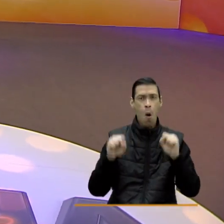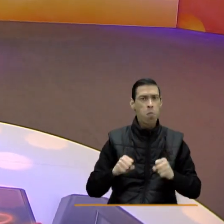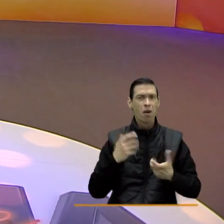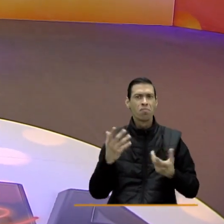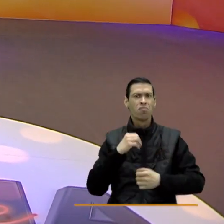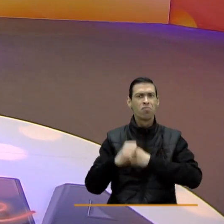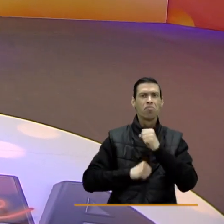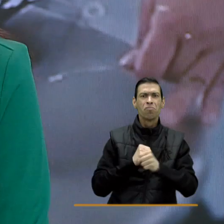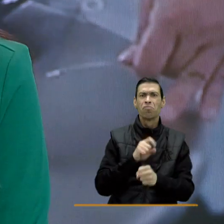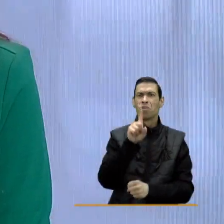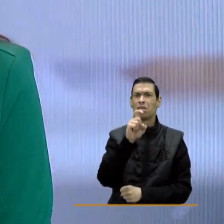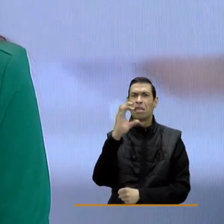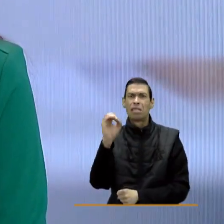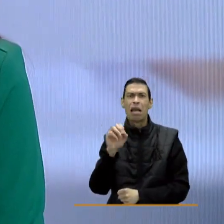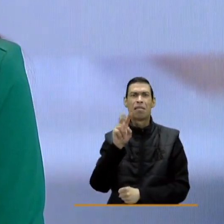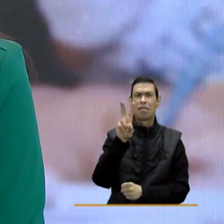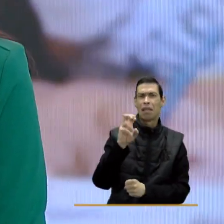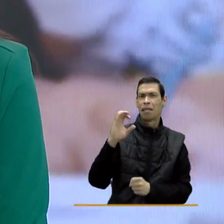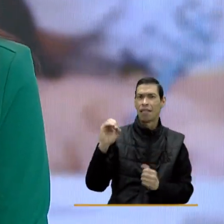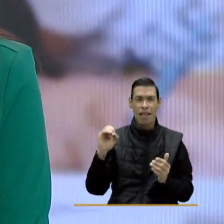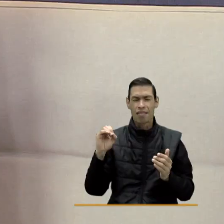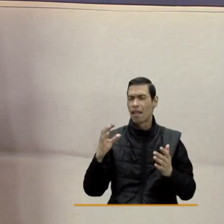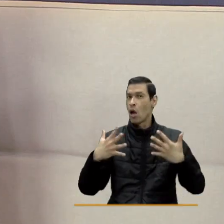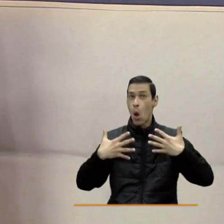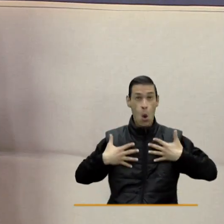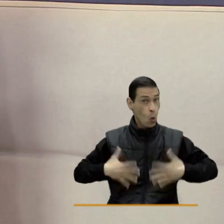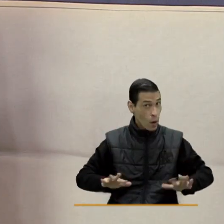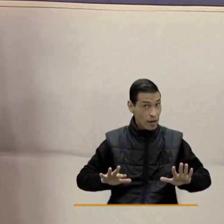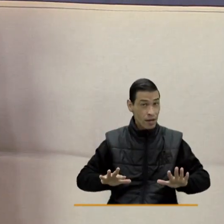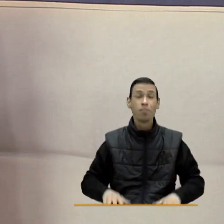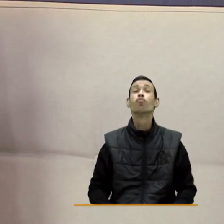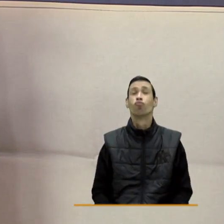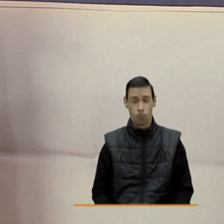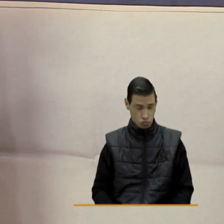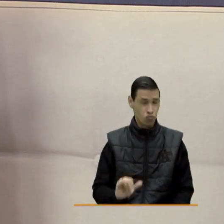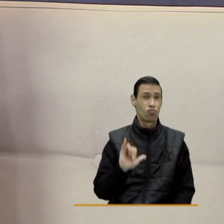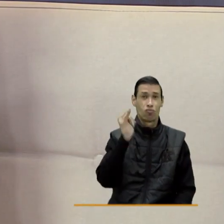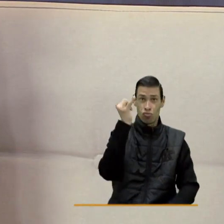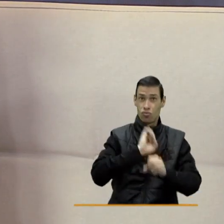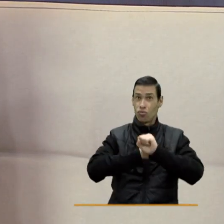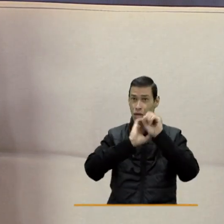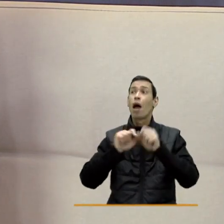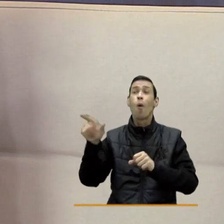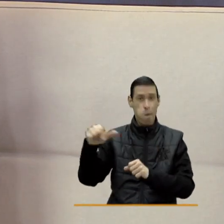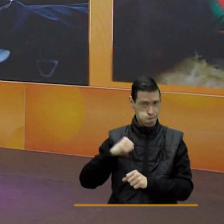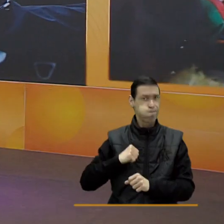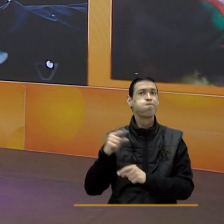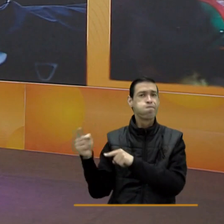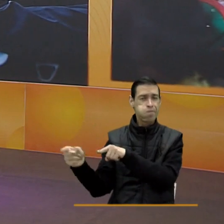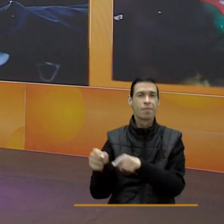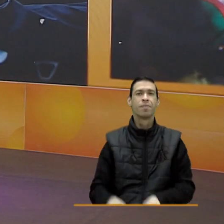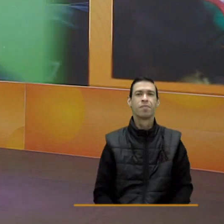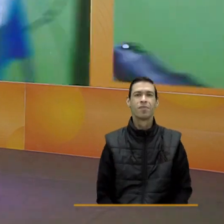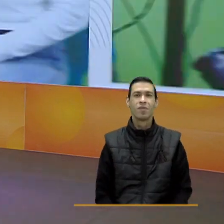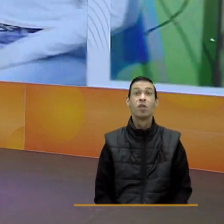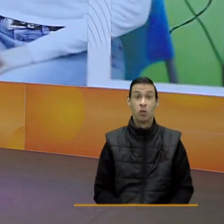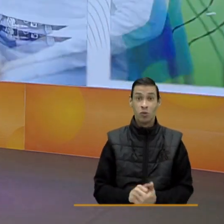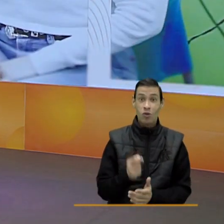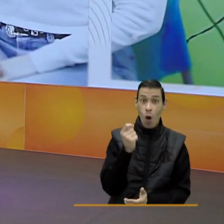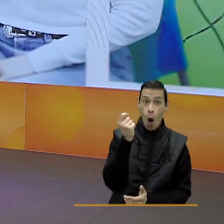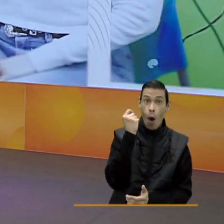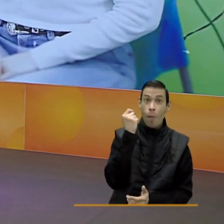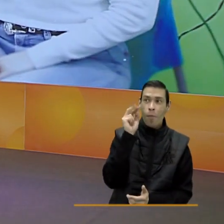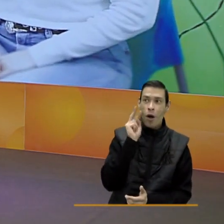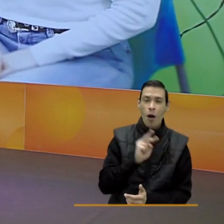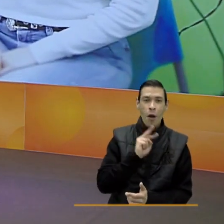puede ser personas de 60 años, 70 años. supuesto. Quien quiera serlo. Y sí los hay, y sí los hay. No, me imagino. De hecho, hace poco